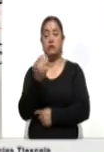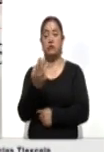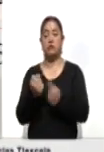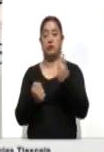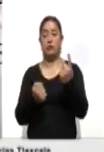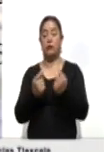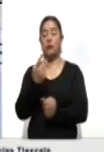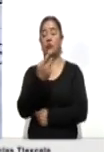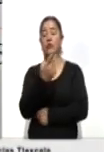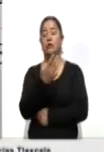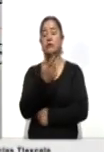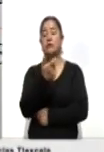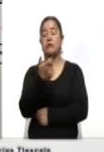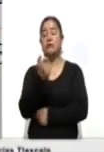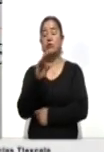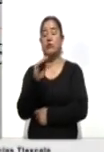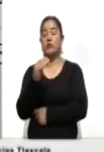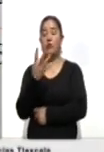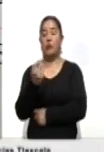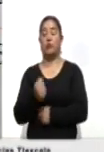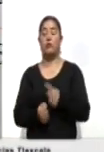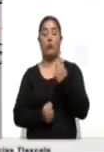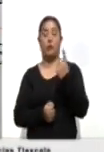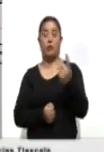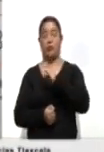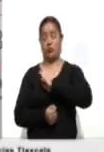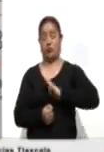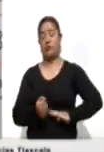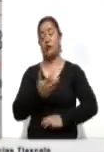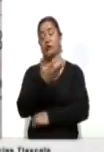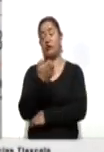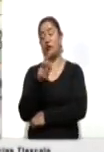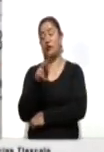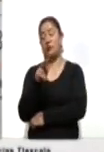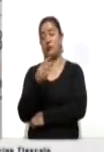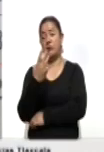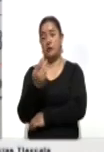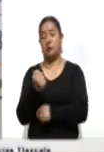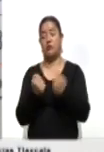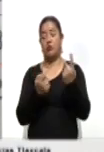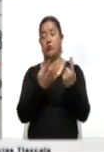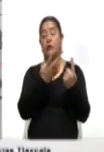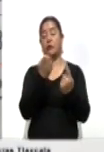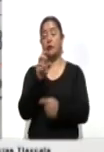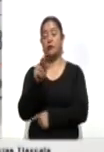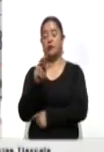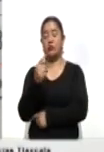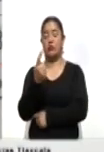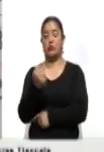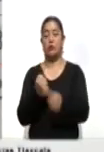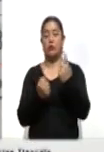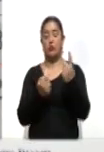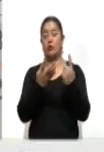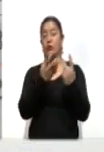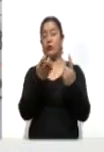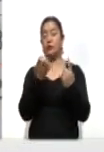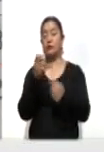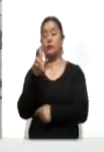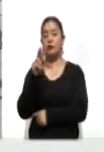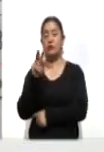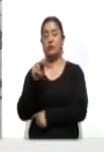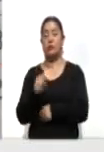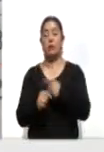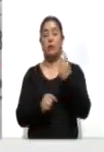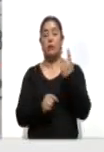Zacatelco 794, Yauquemecan 583, Contla 481, San Pablo del Monte 480,